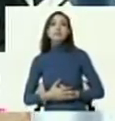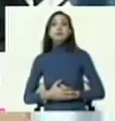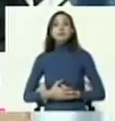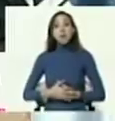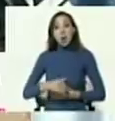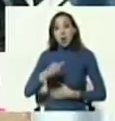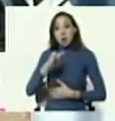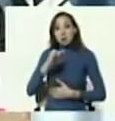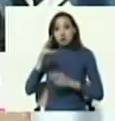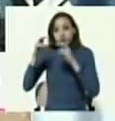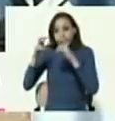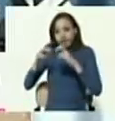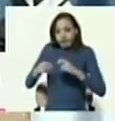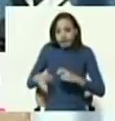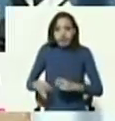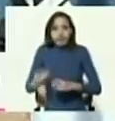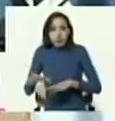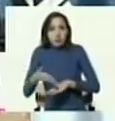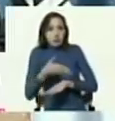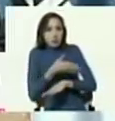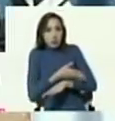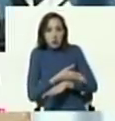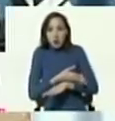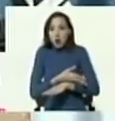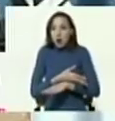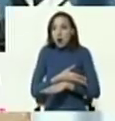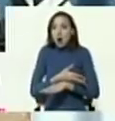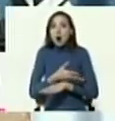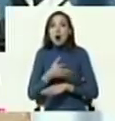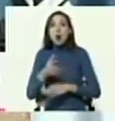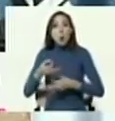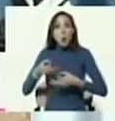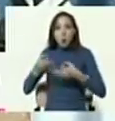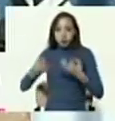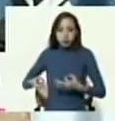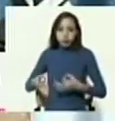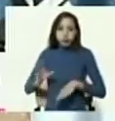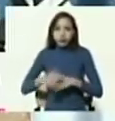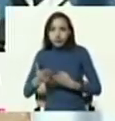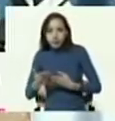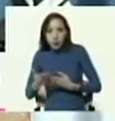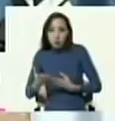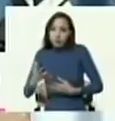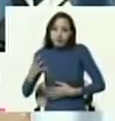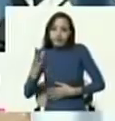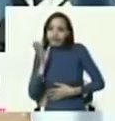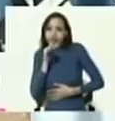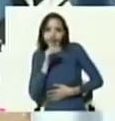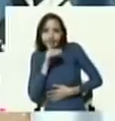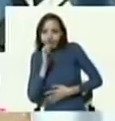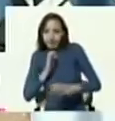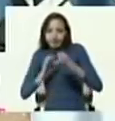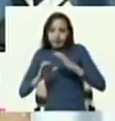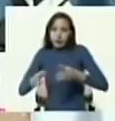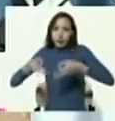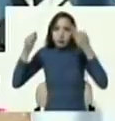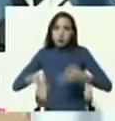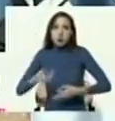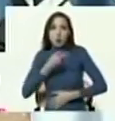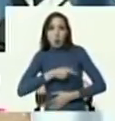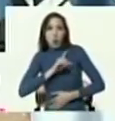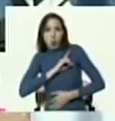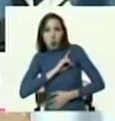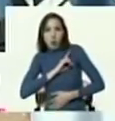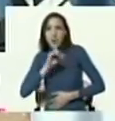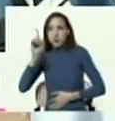informado de manera extraoficial, porque todavía no ha habido una comunicación de las autoridades judiciales de España hacia Venezuela.